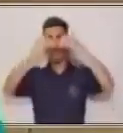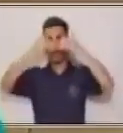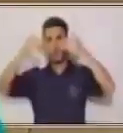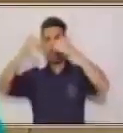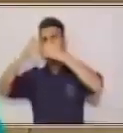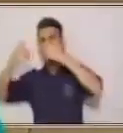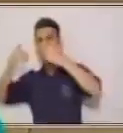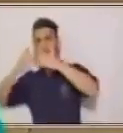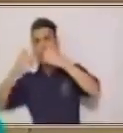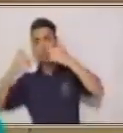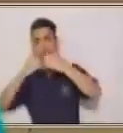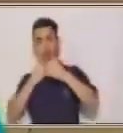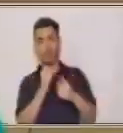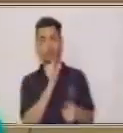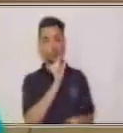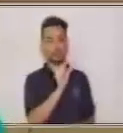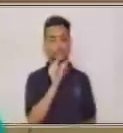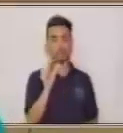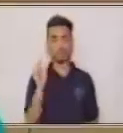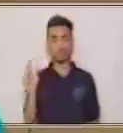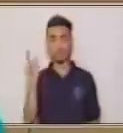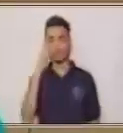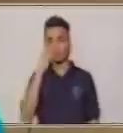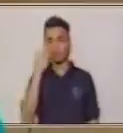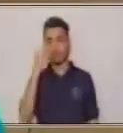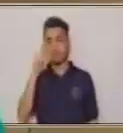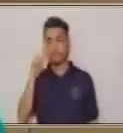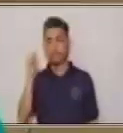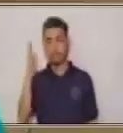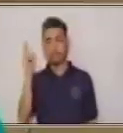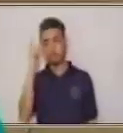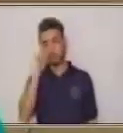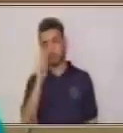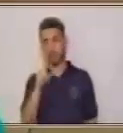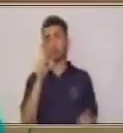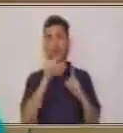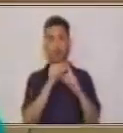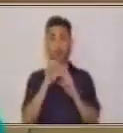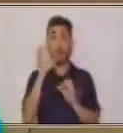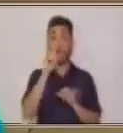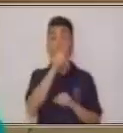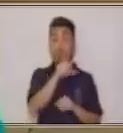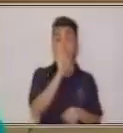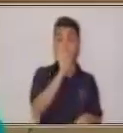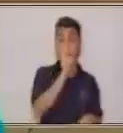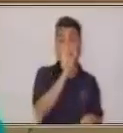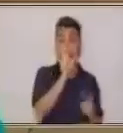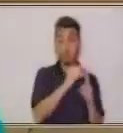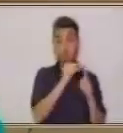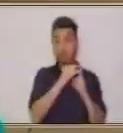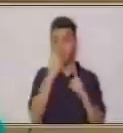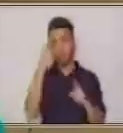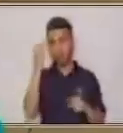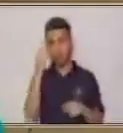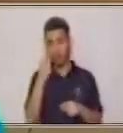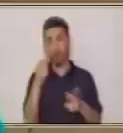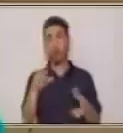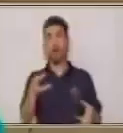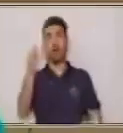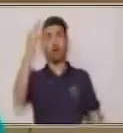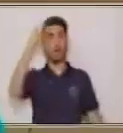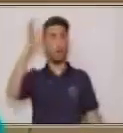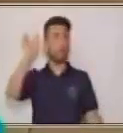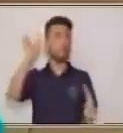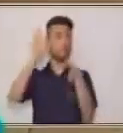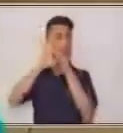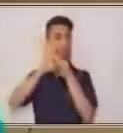por sílabas cada palabra o esa palabra que no entendemos. Y luego la asociamos,